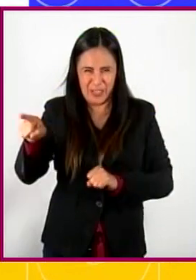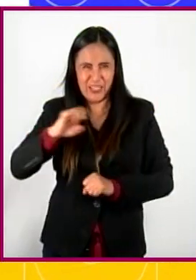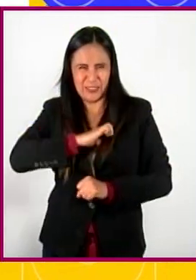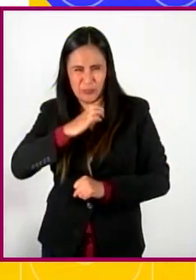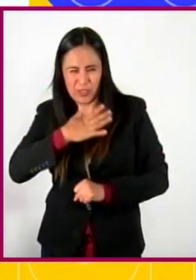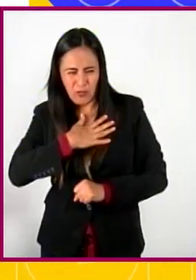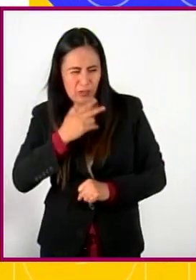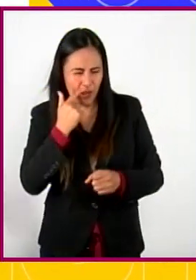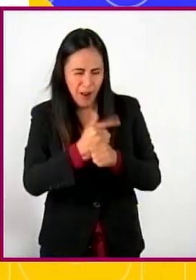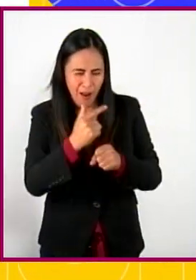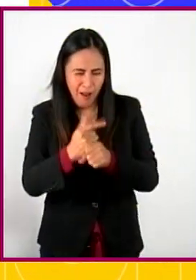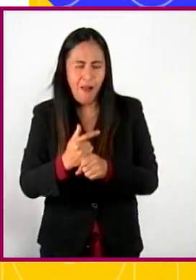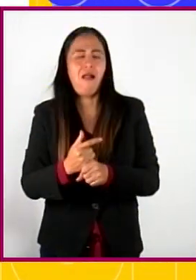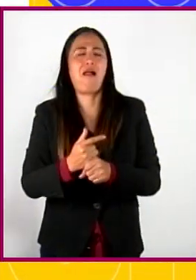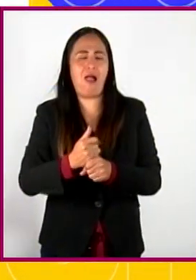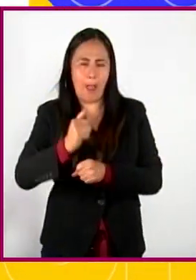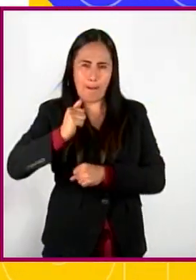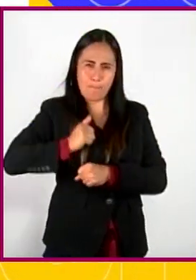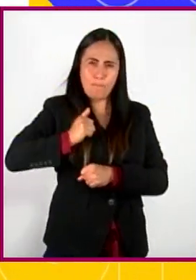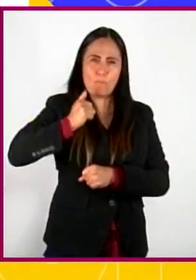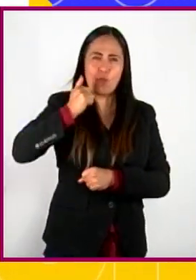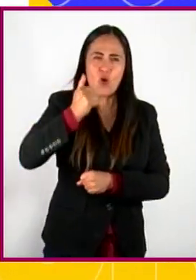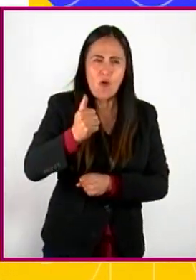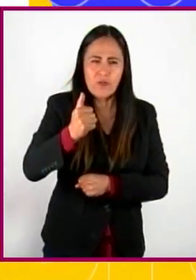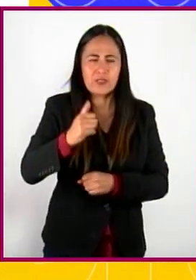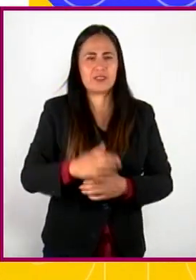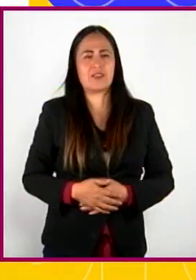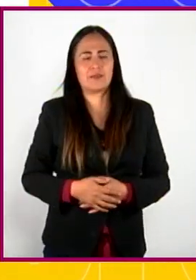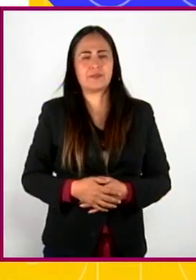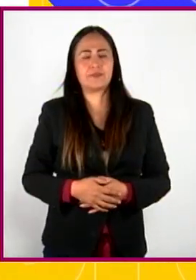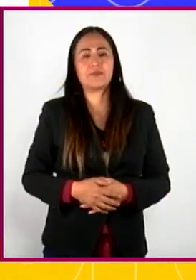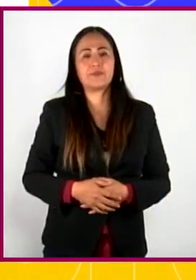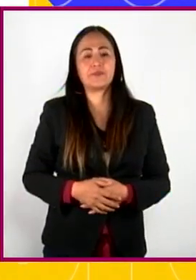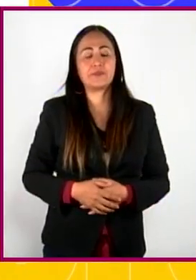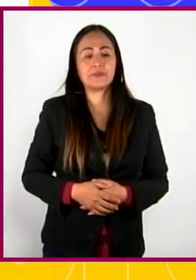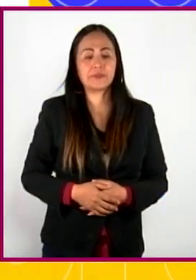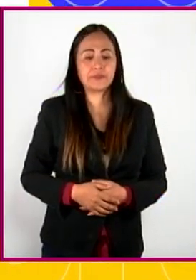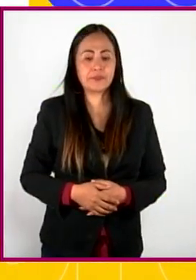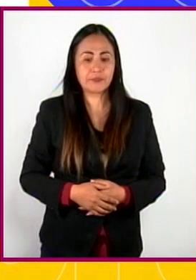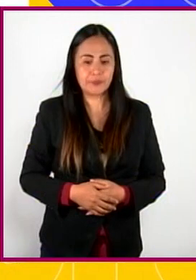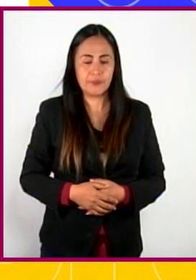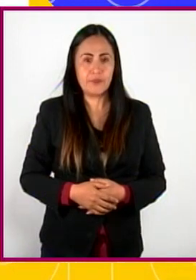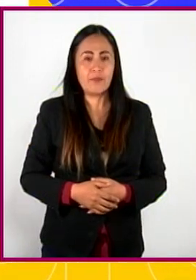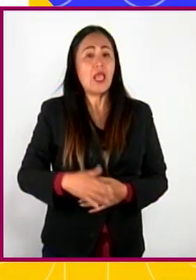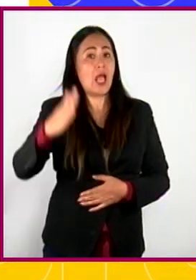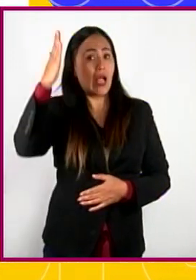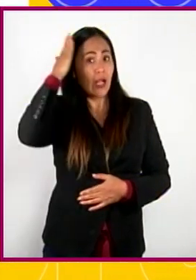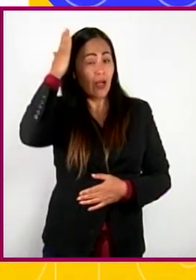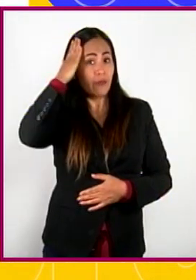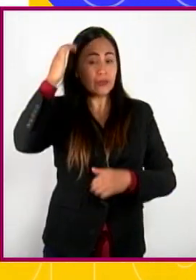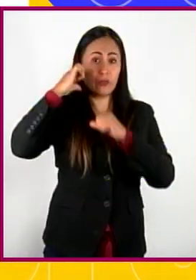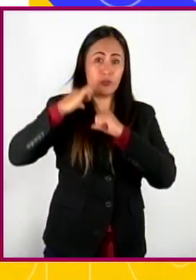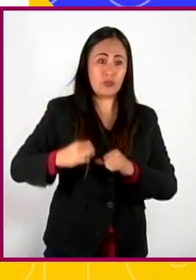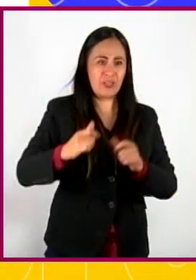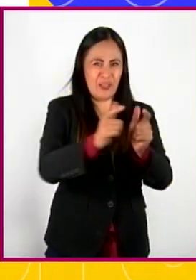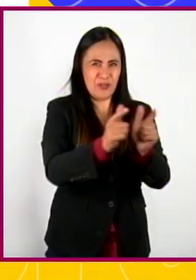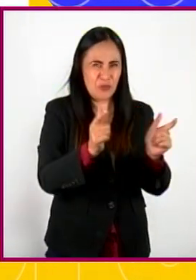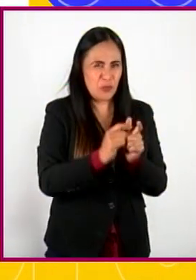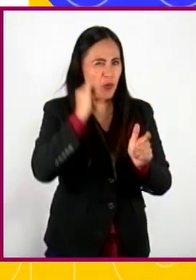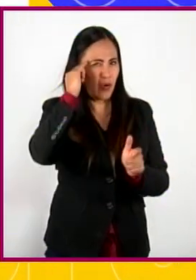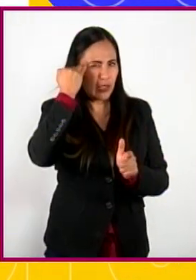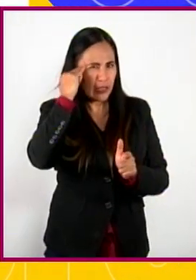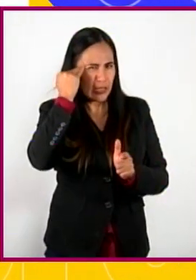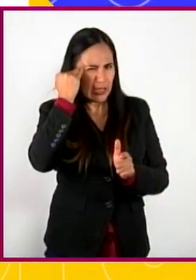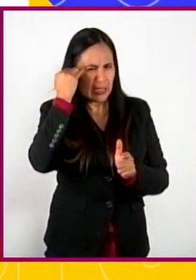hábilmente se aprovecharon de él. Dejaron que, en primera instancia, muchos de los líderes prehispánicos siguieran en sus